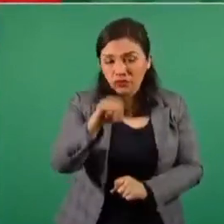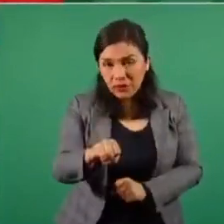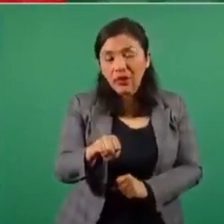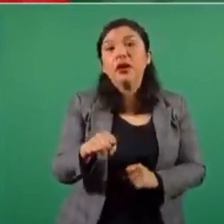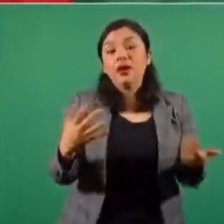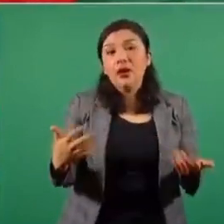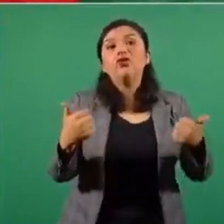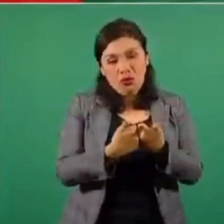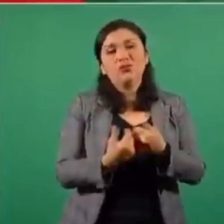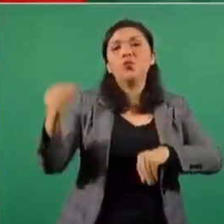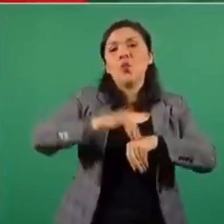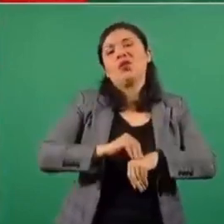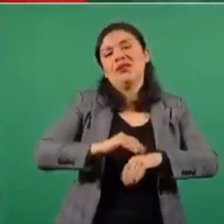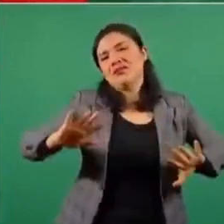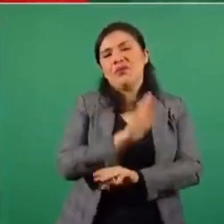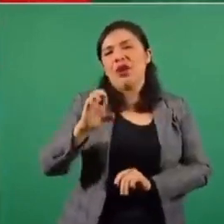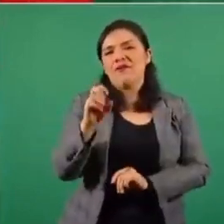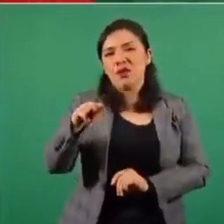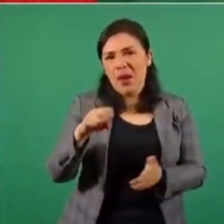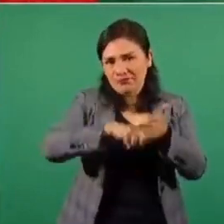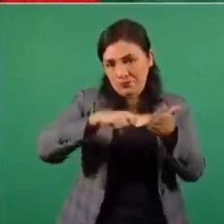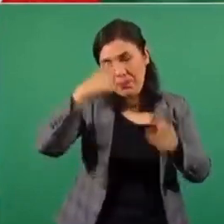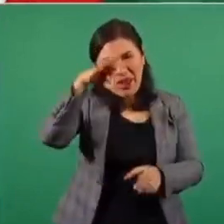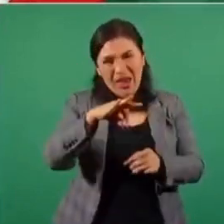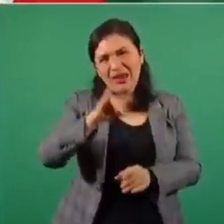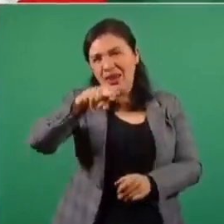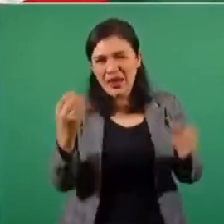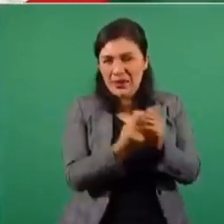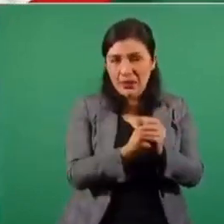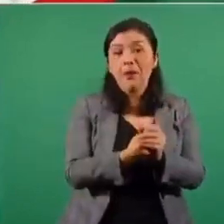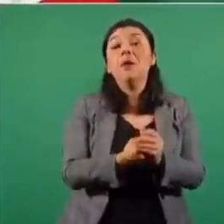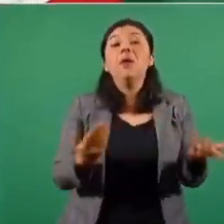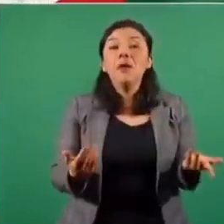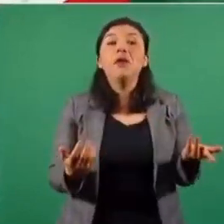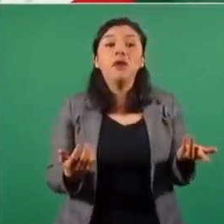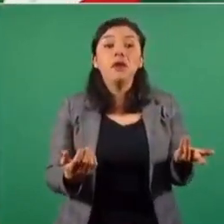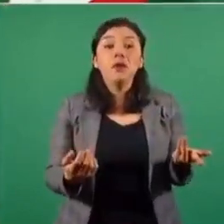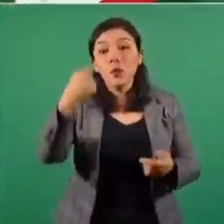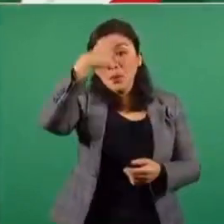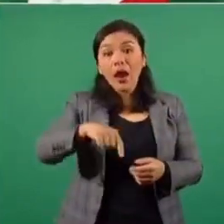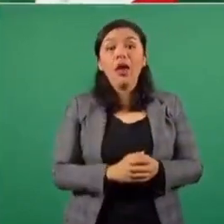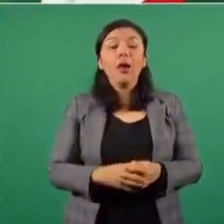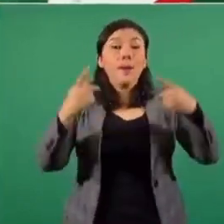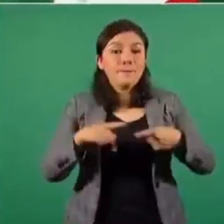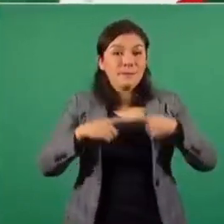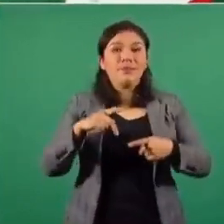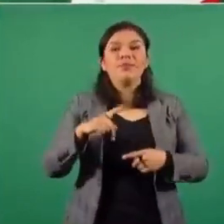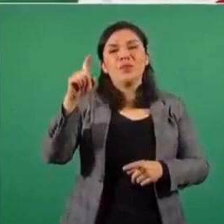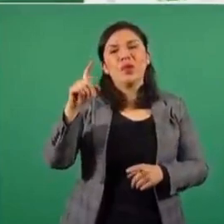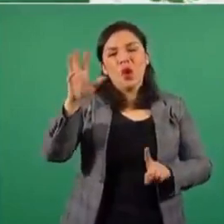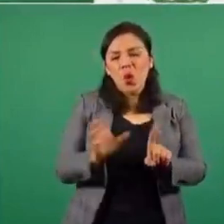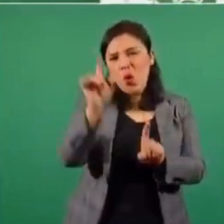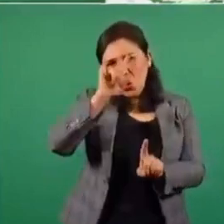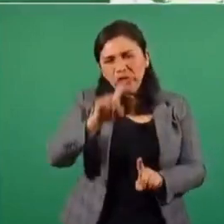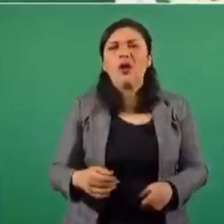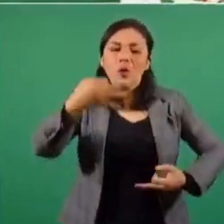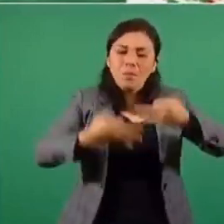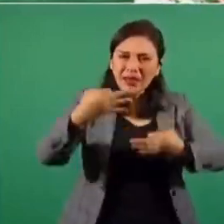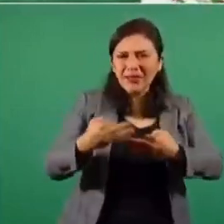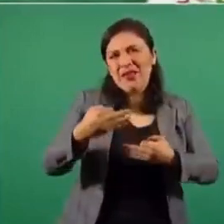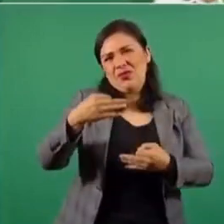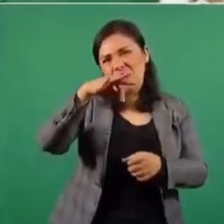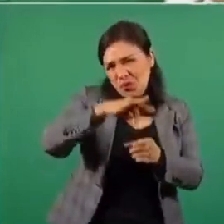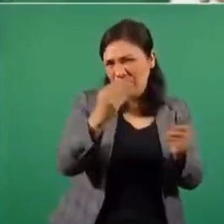a promover la reforma en lo electoral. Para que los consejeros, los magistrados